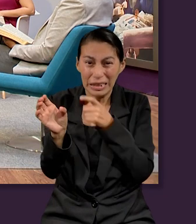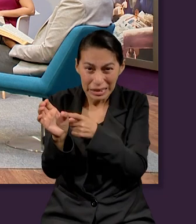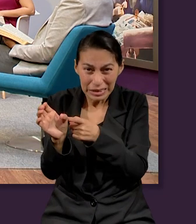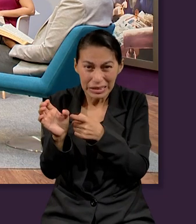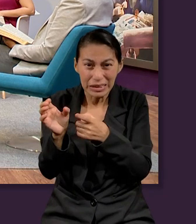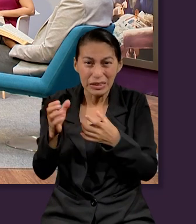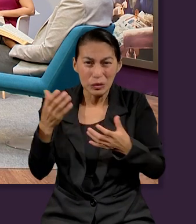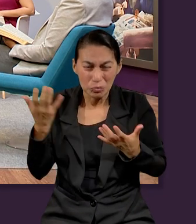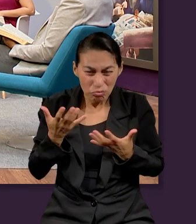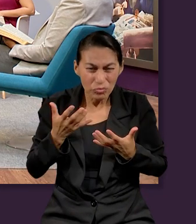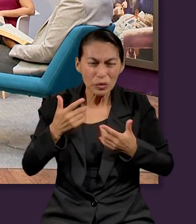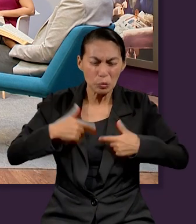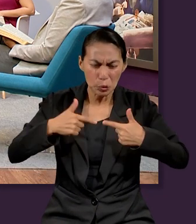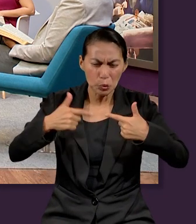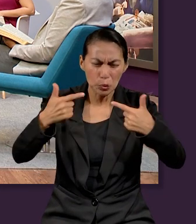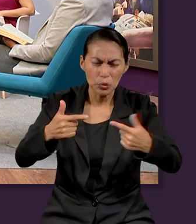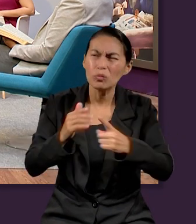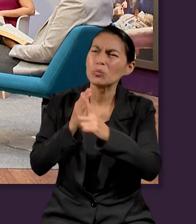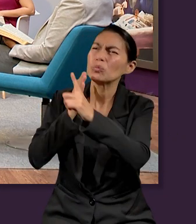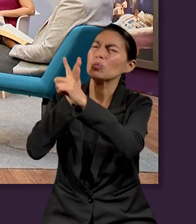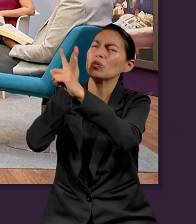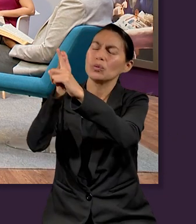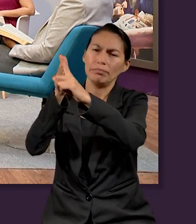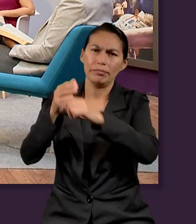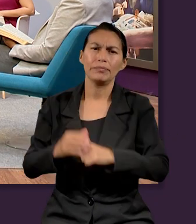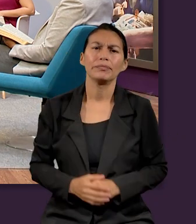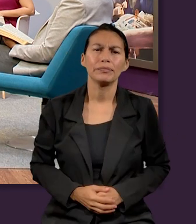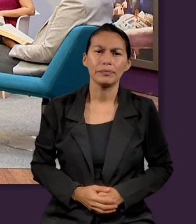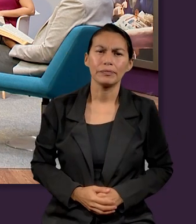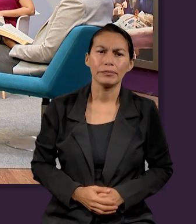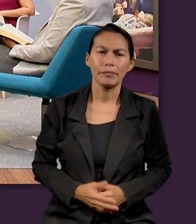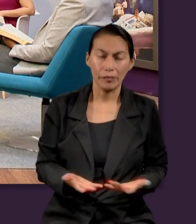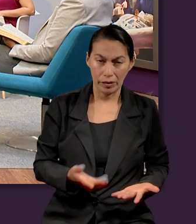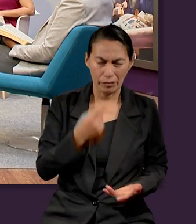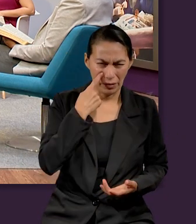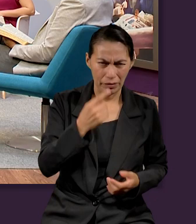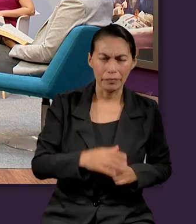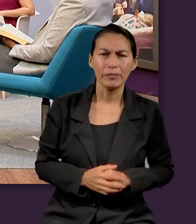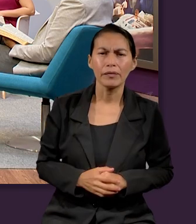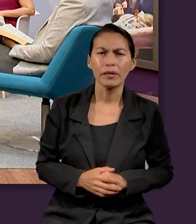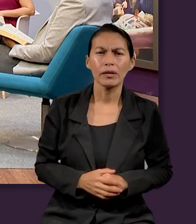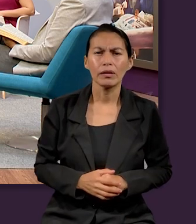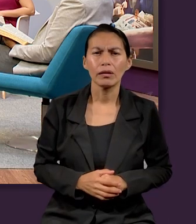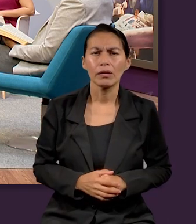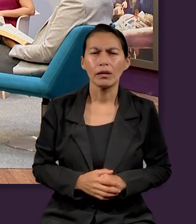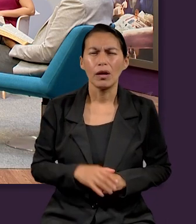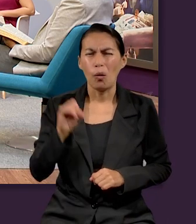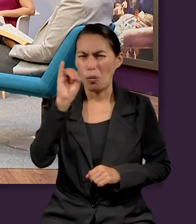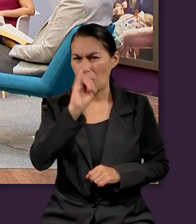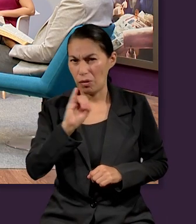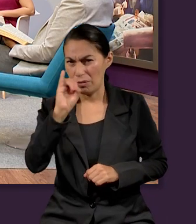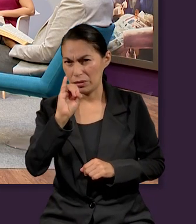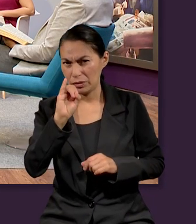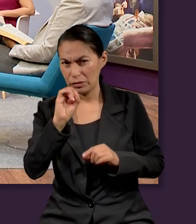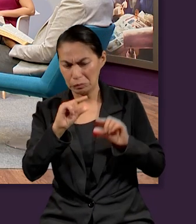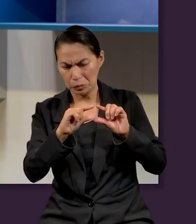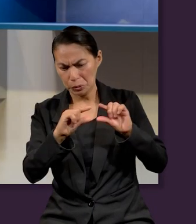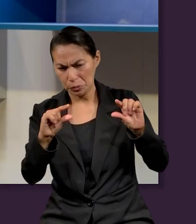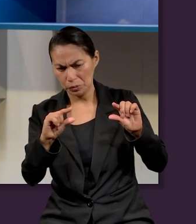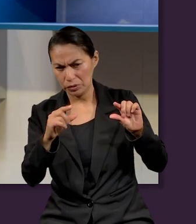Y si siembras ese carácter, vas a cosechar un destino. Me llamó la atención un párrafo del día jueves.